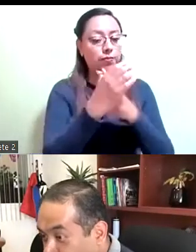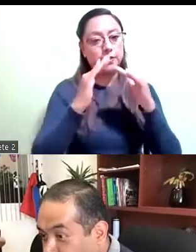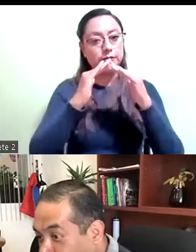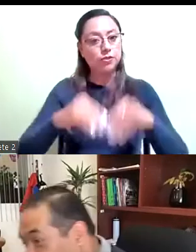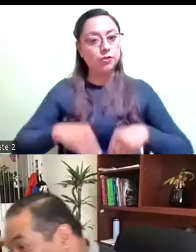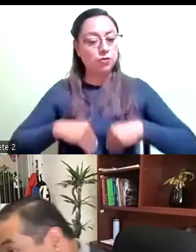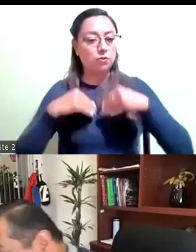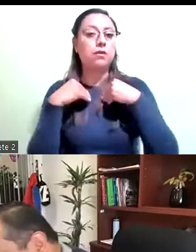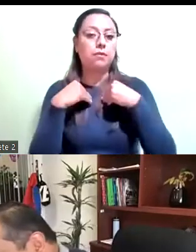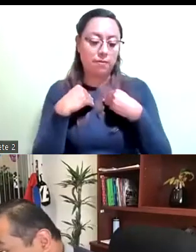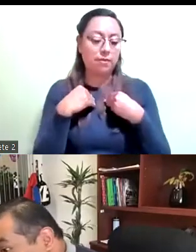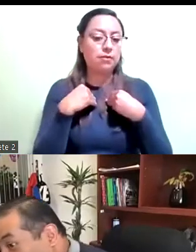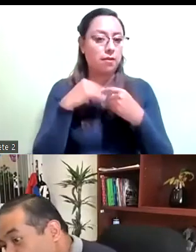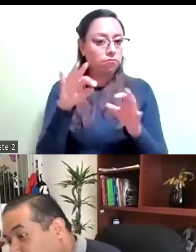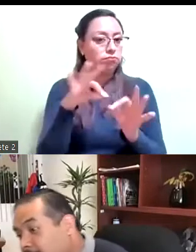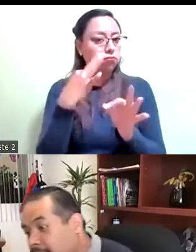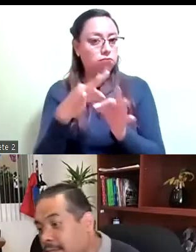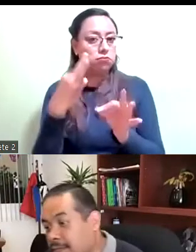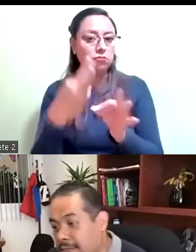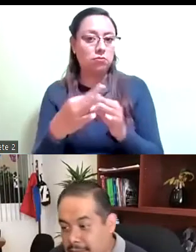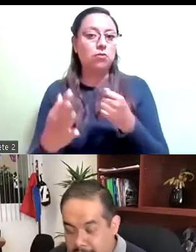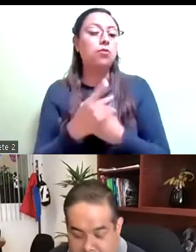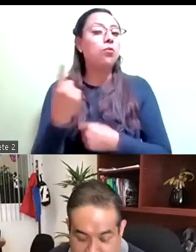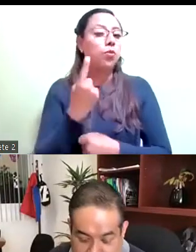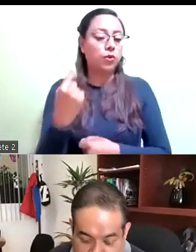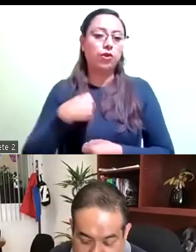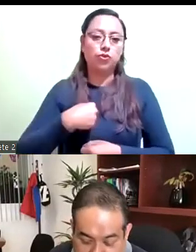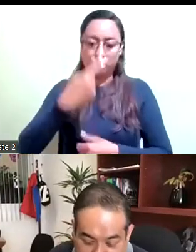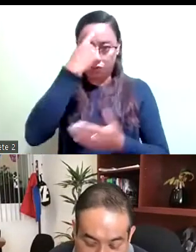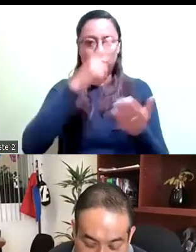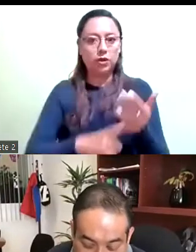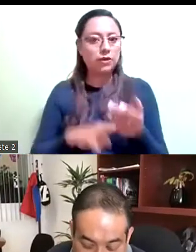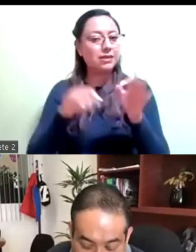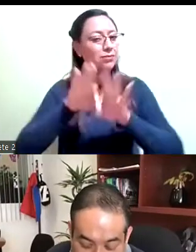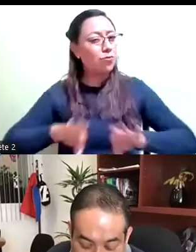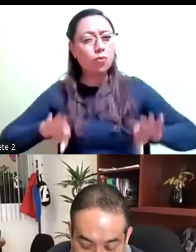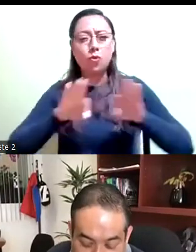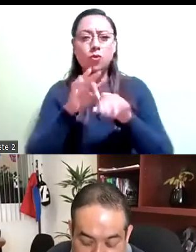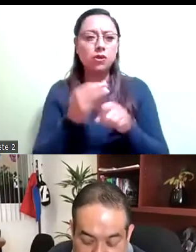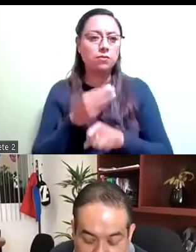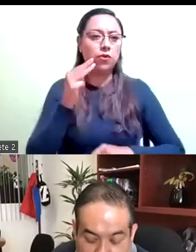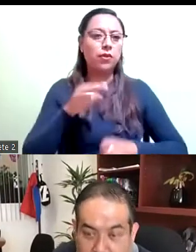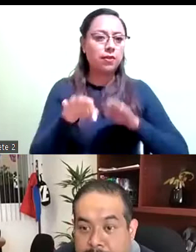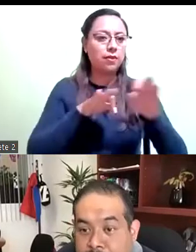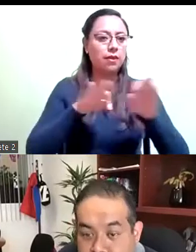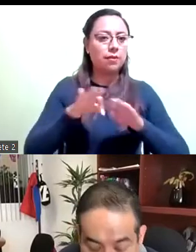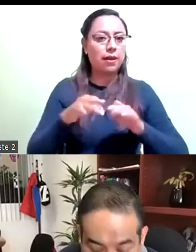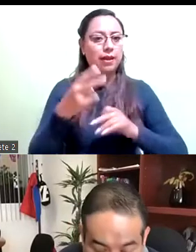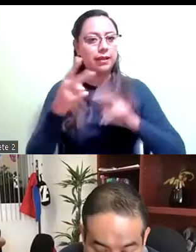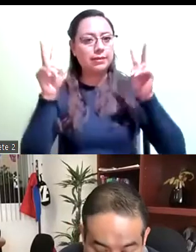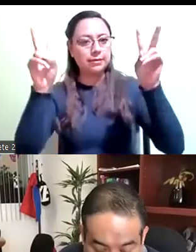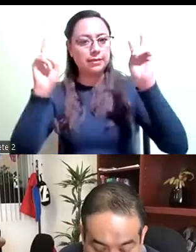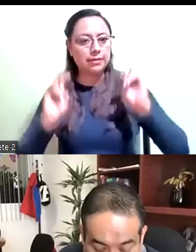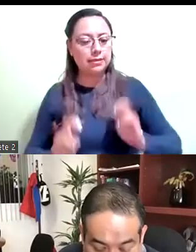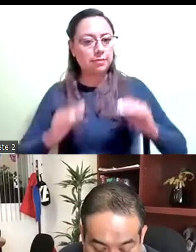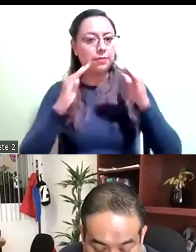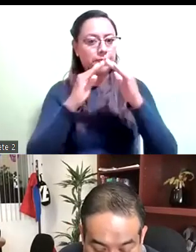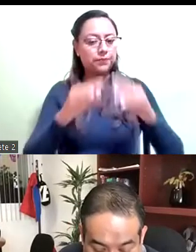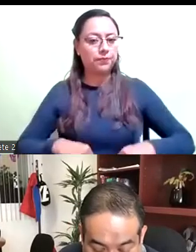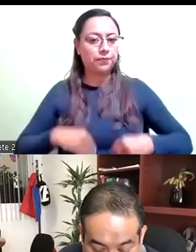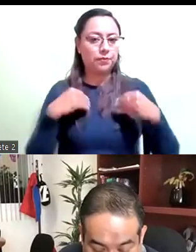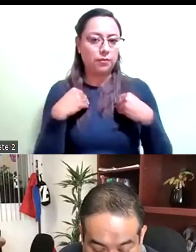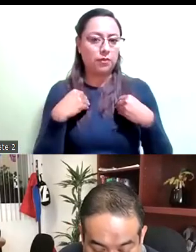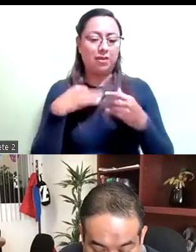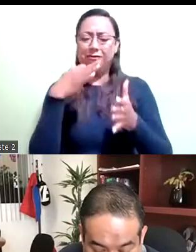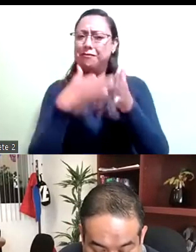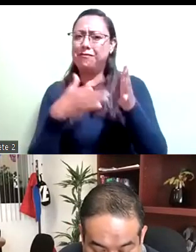sí me parece imperante trabajar en el tema de vivienda. Hay muchos pendientes. Nosotros traemos la iniciativa